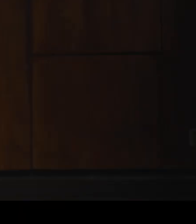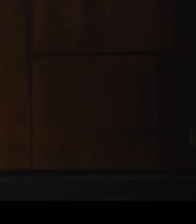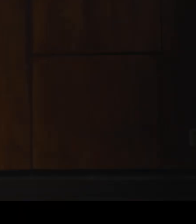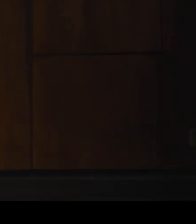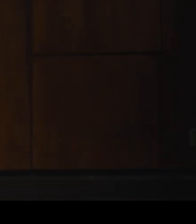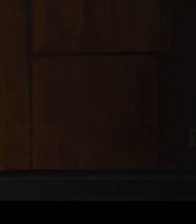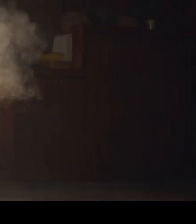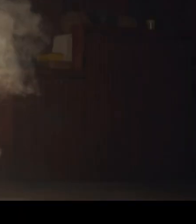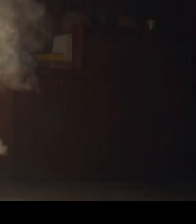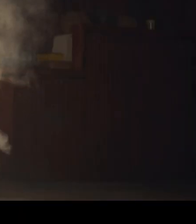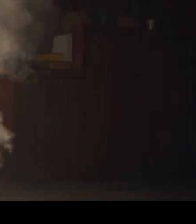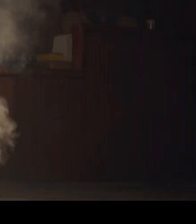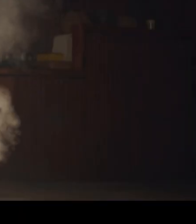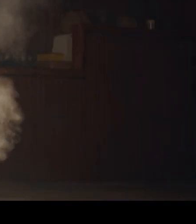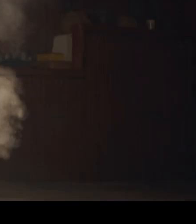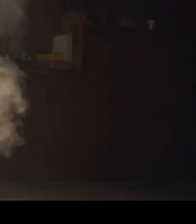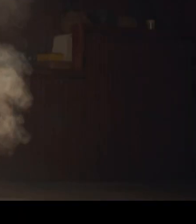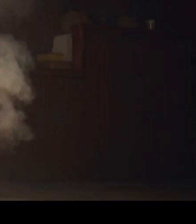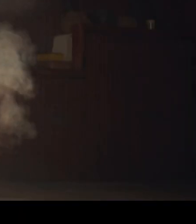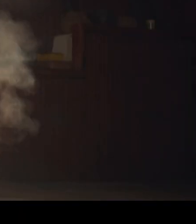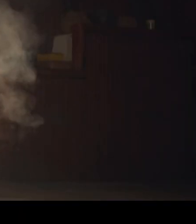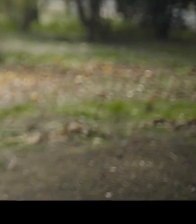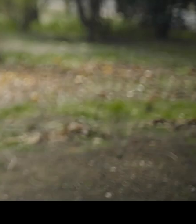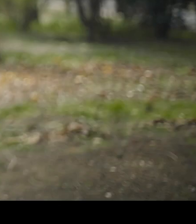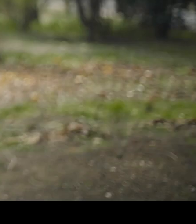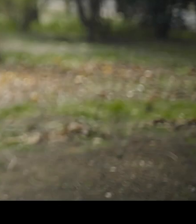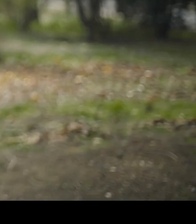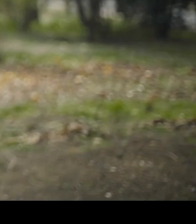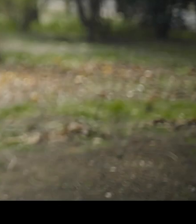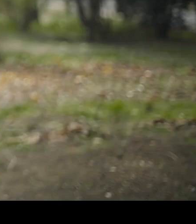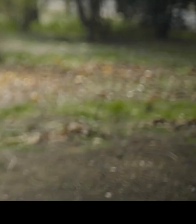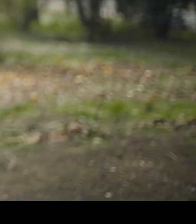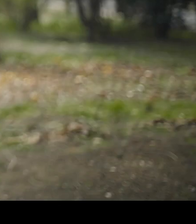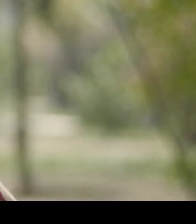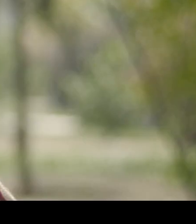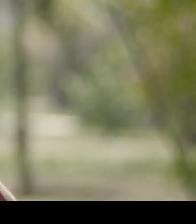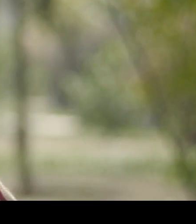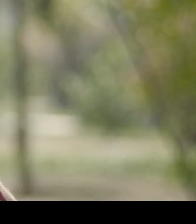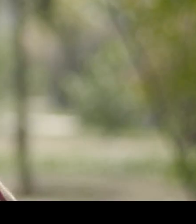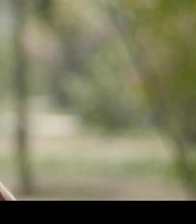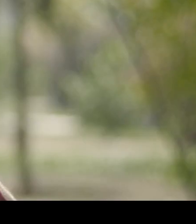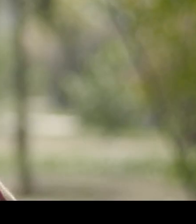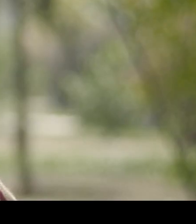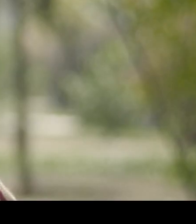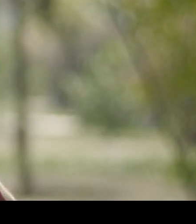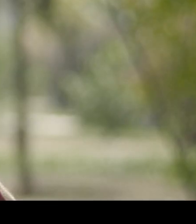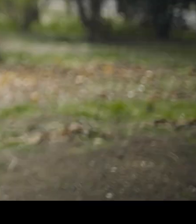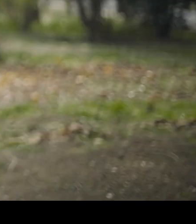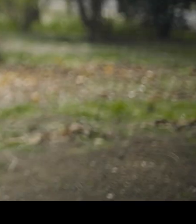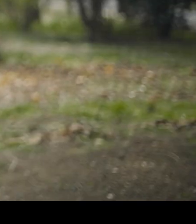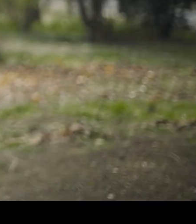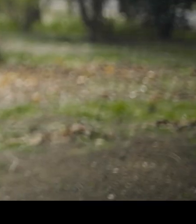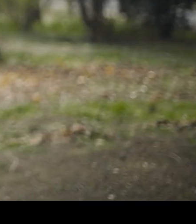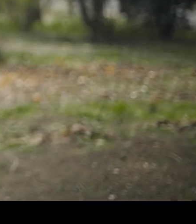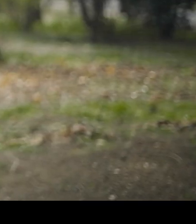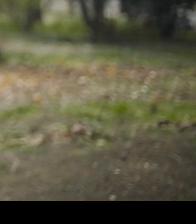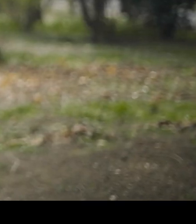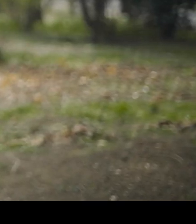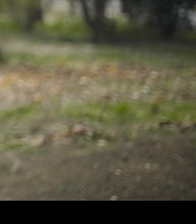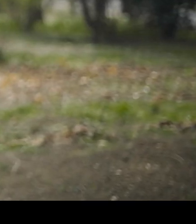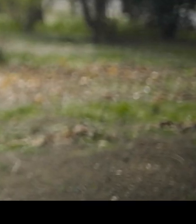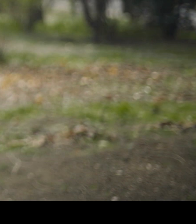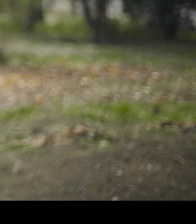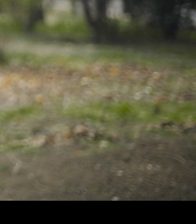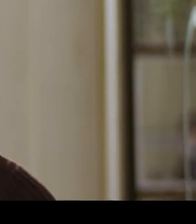busqué. Está presente en todos los pueblos. Somos la reserva cultural de este país y podemos dejar de serlo si no tenemos la